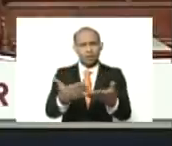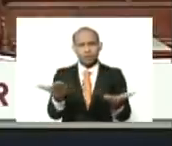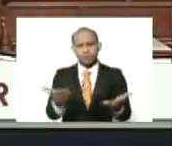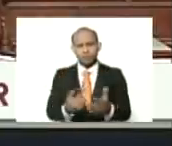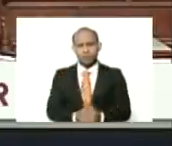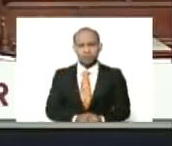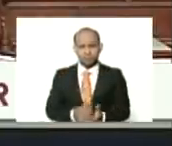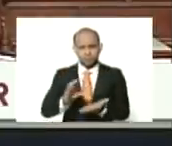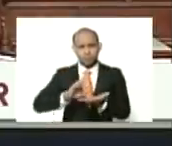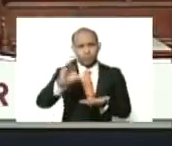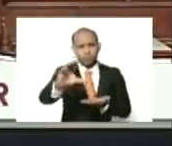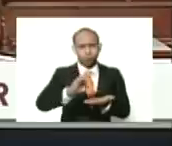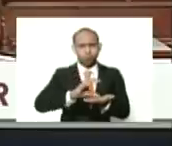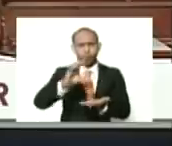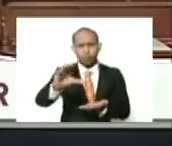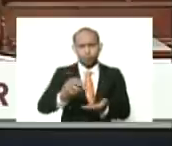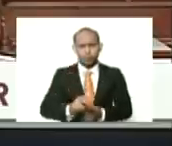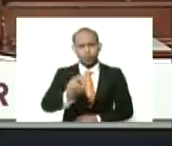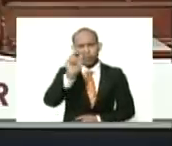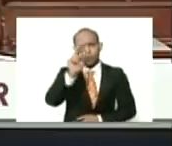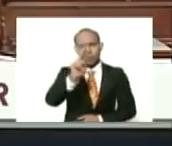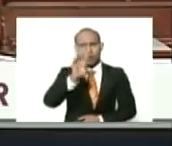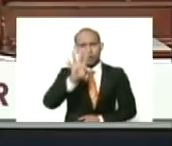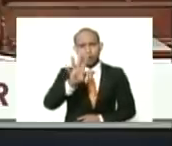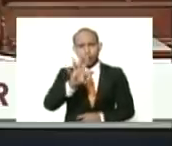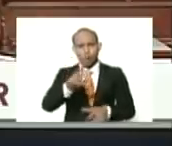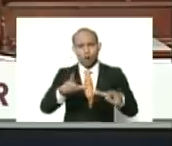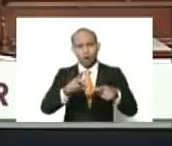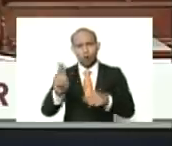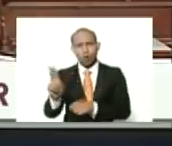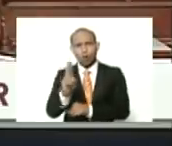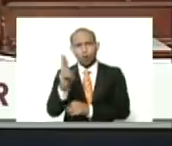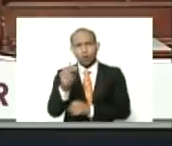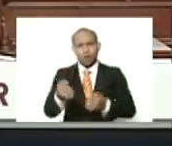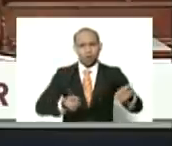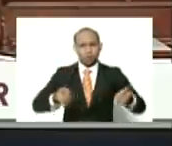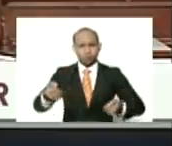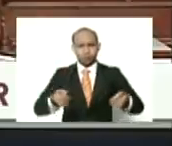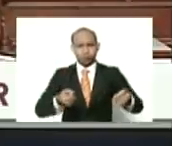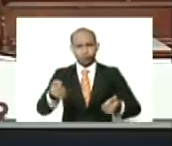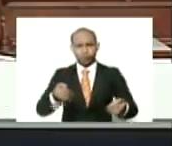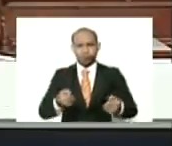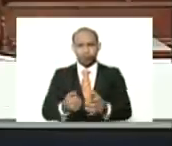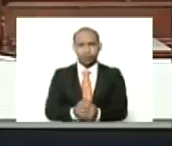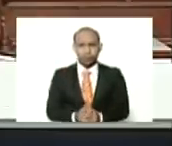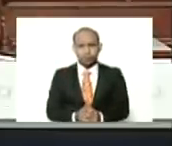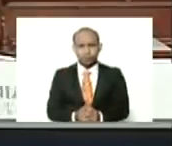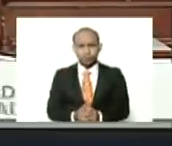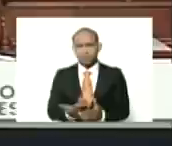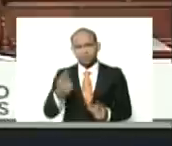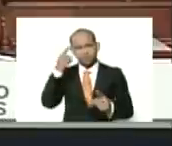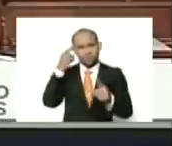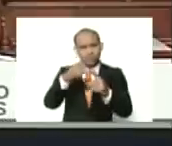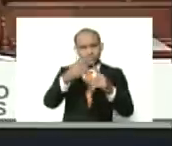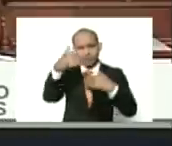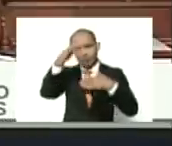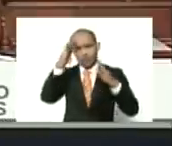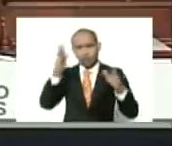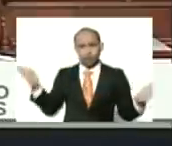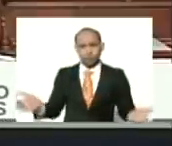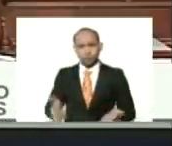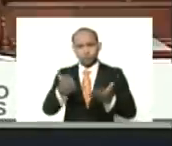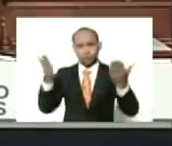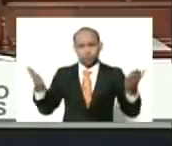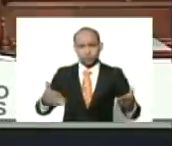dotación, de 24 unidades móviles, para la atención y promoción, de los